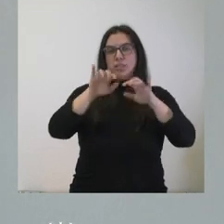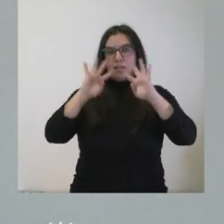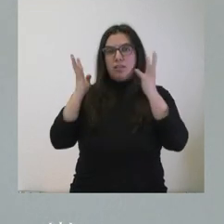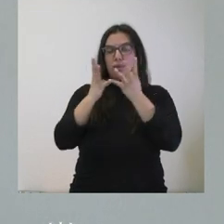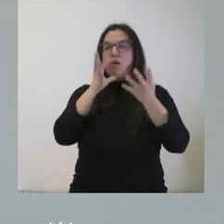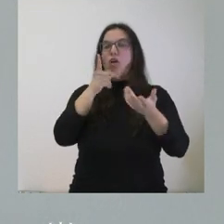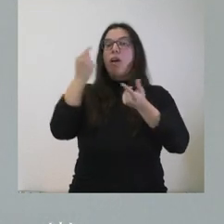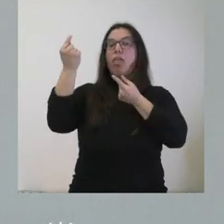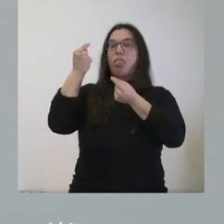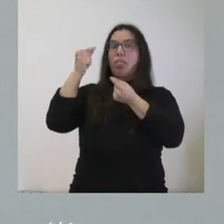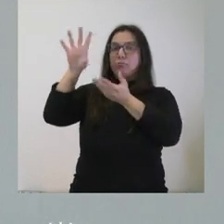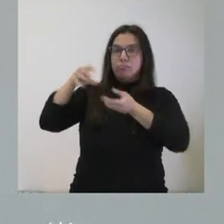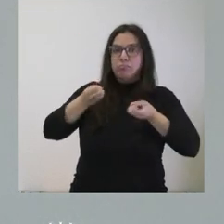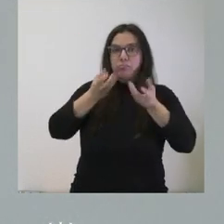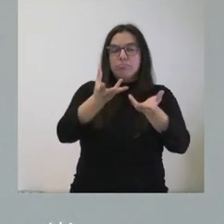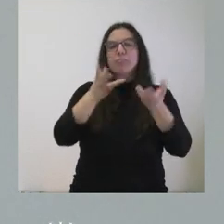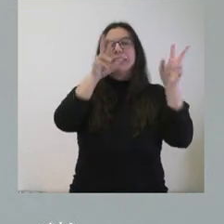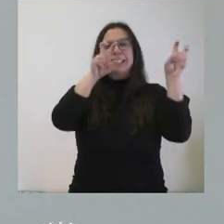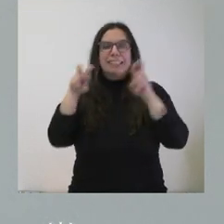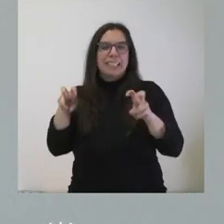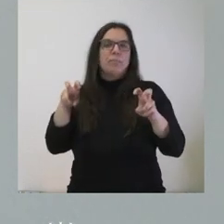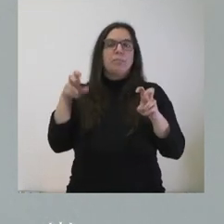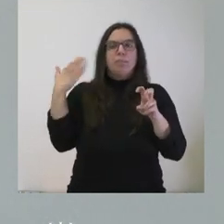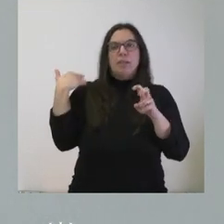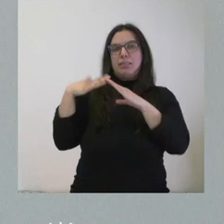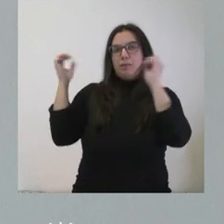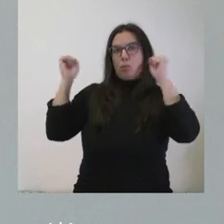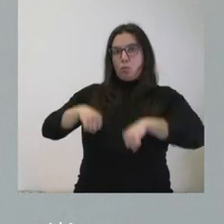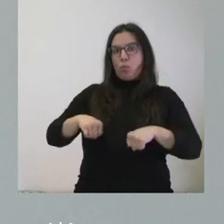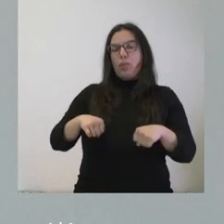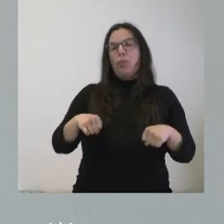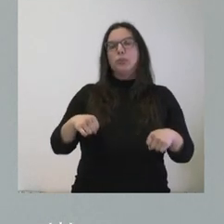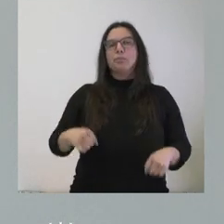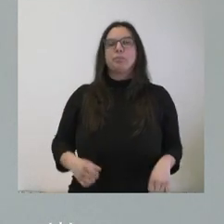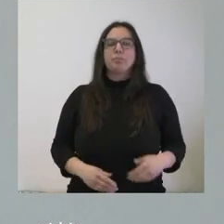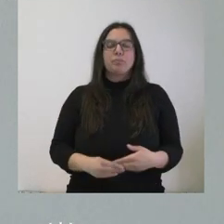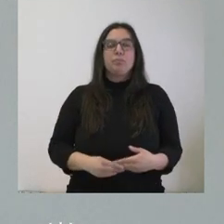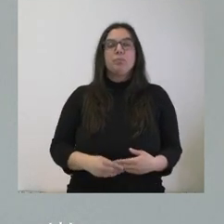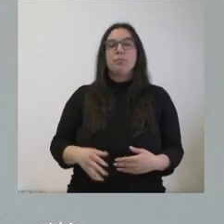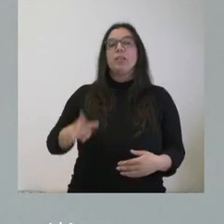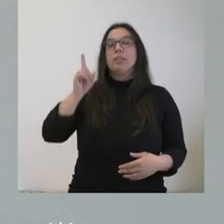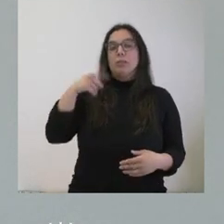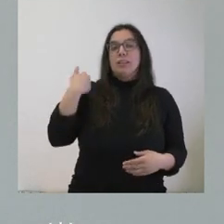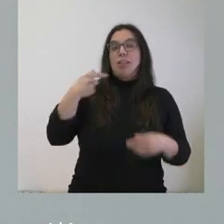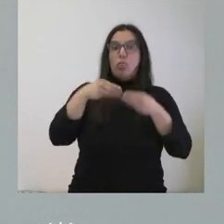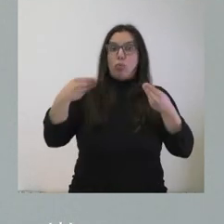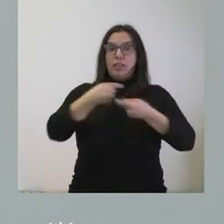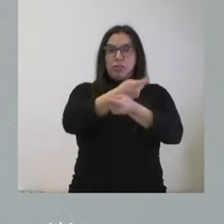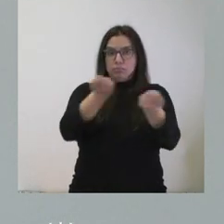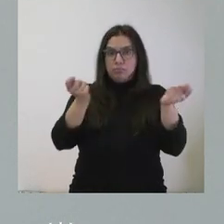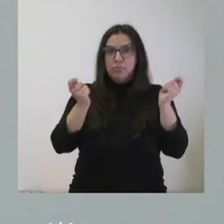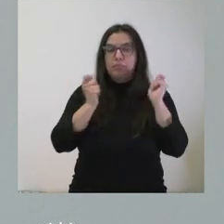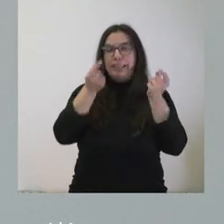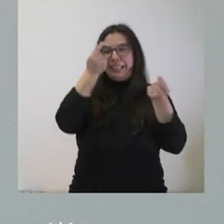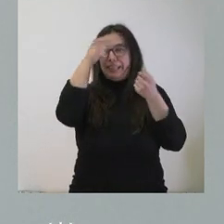paso a detallarles los asuntos que han sido objeto de acuerdo en este Consejo de Gobierno y cuya documentación también tienen ustedes con